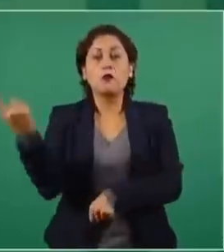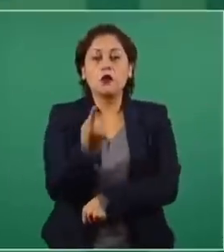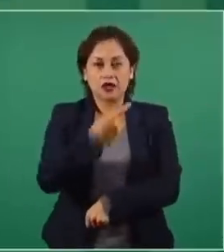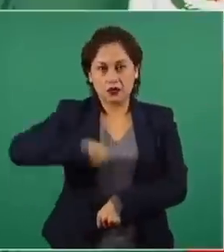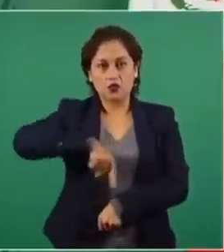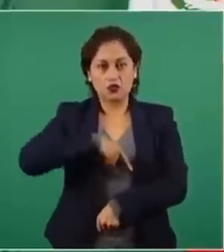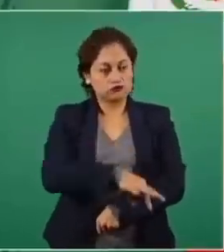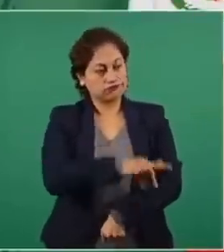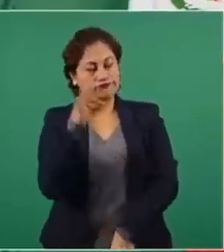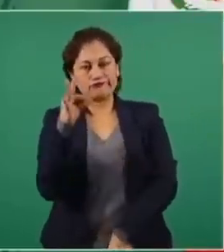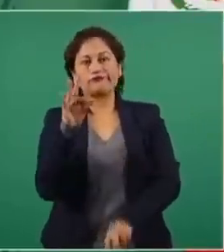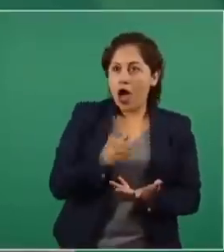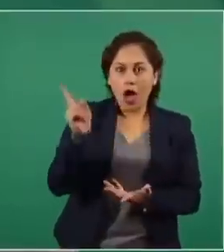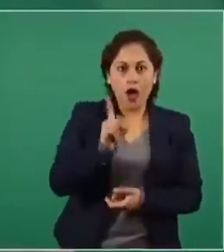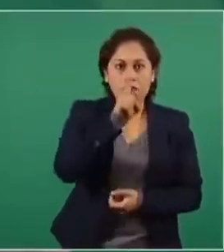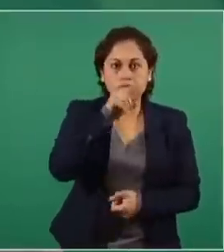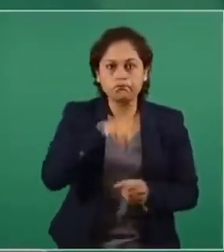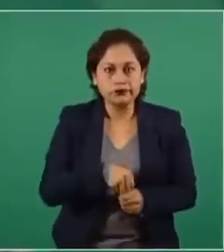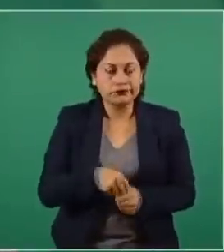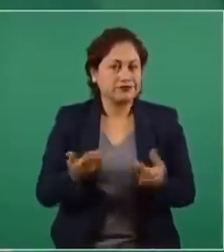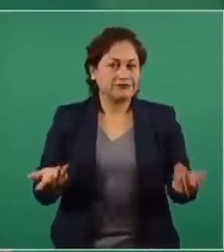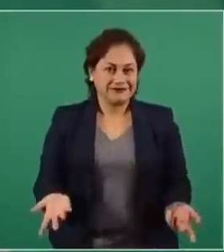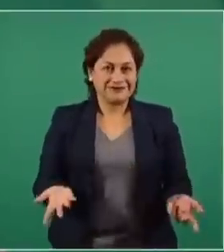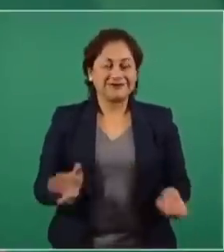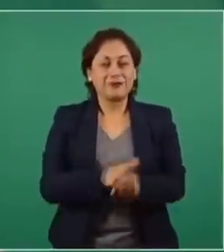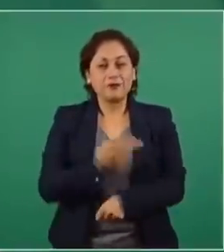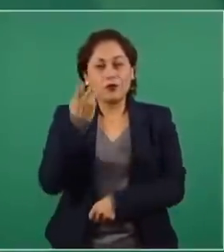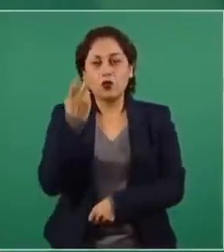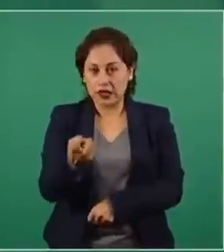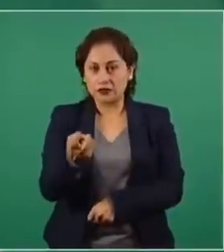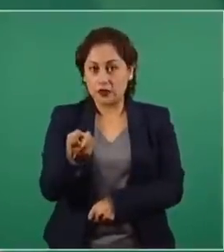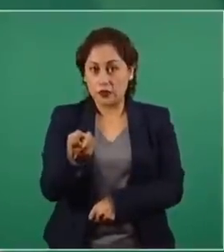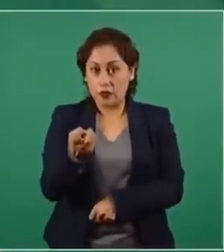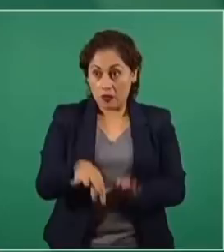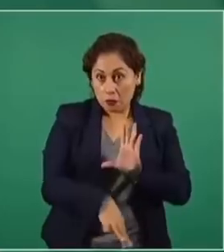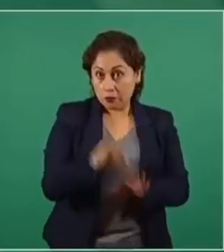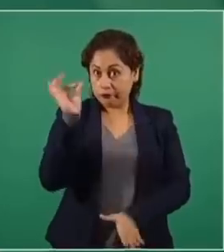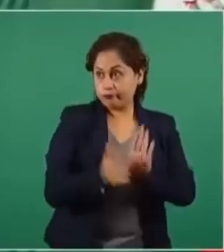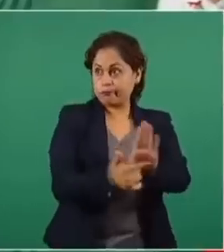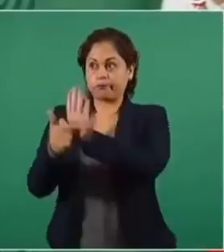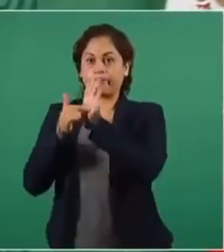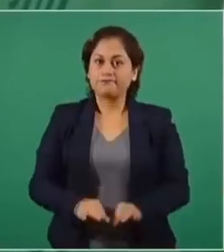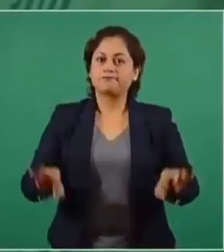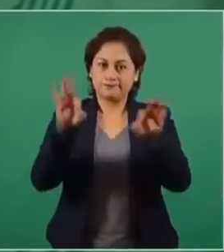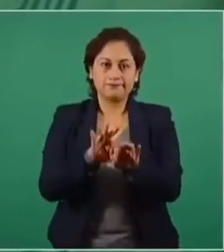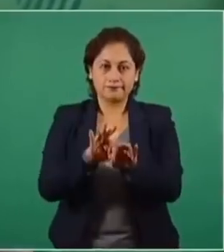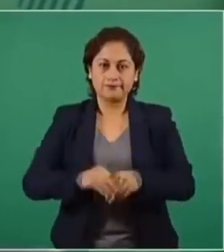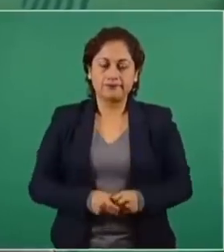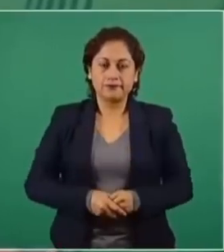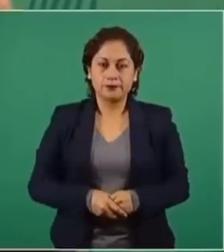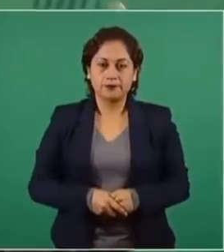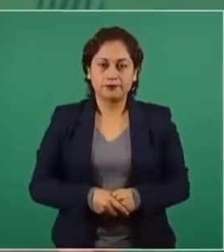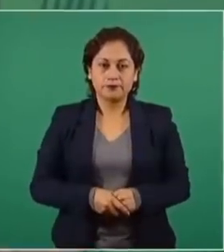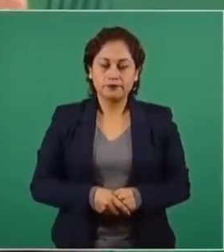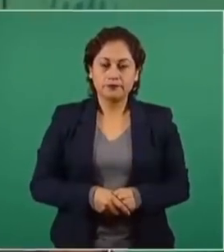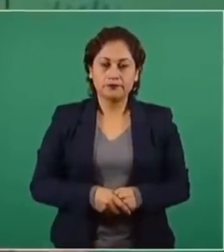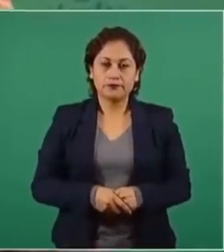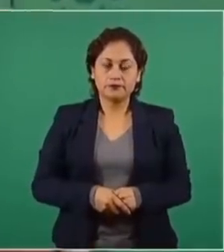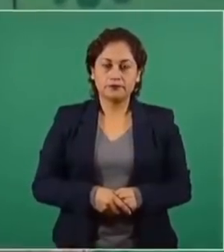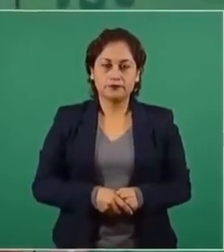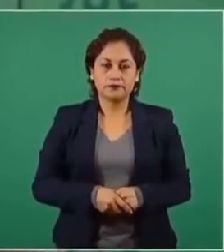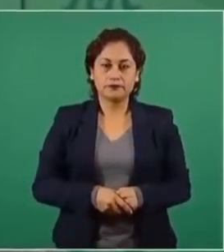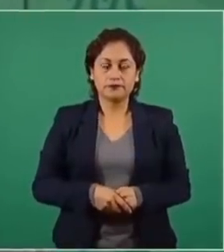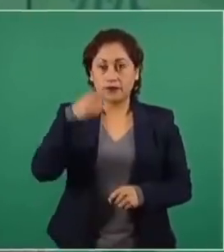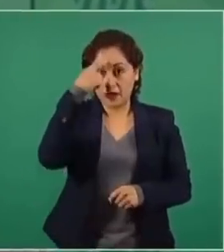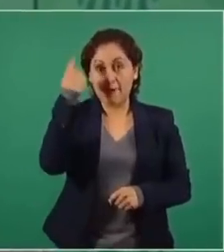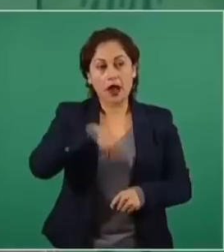problema de México. La corrupción. Entonces, sí es importante la labor que podamos hacer entre todos. Para seguir